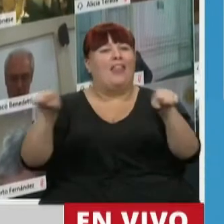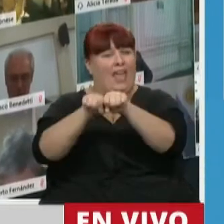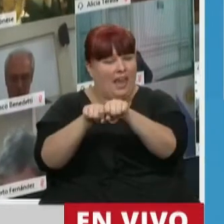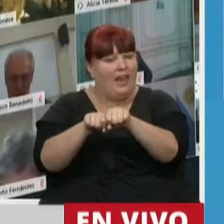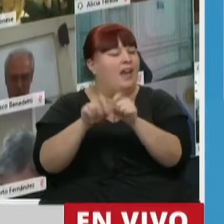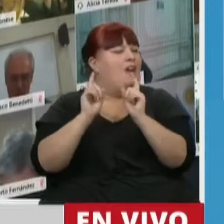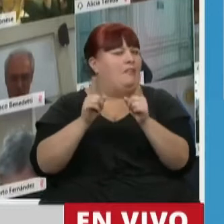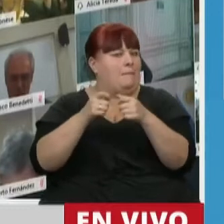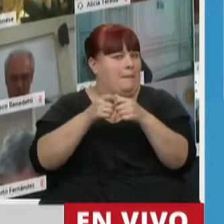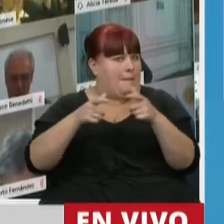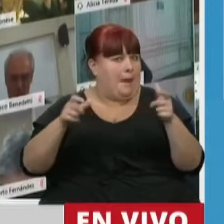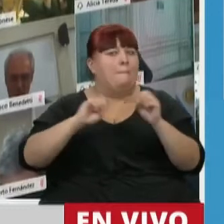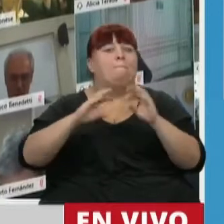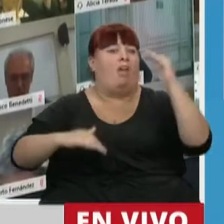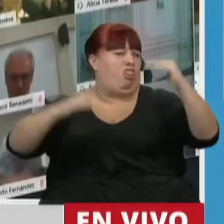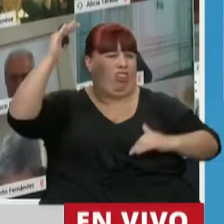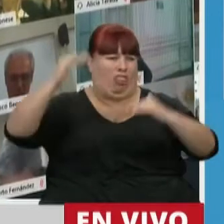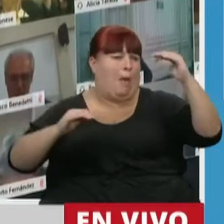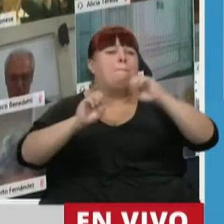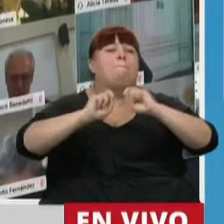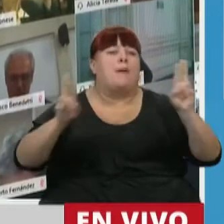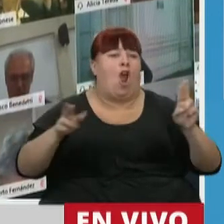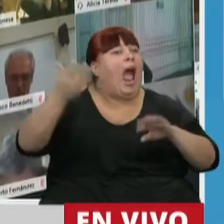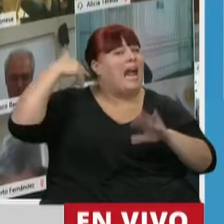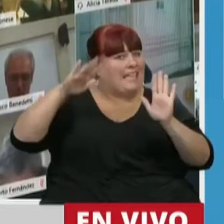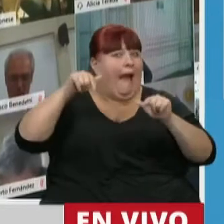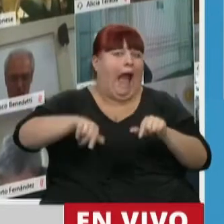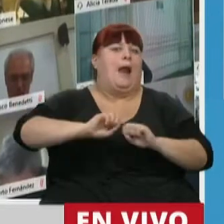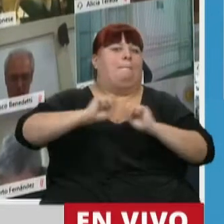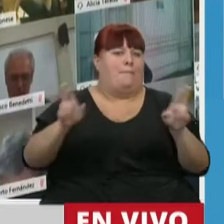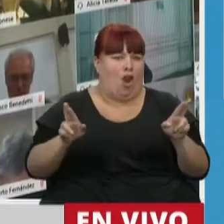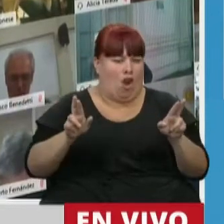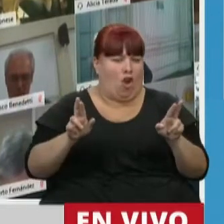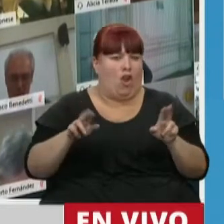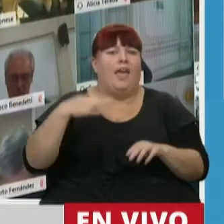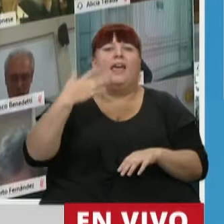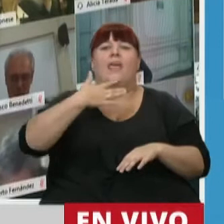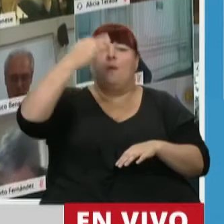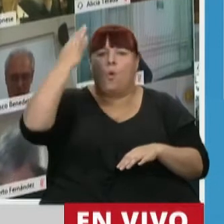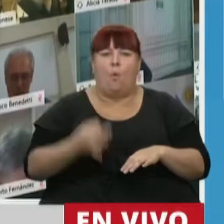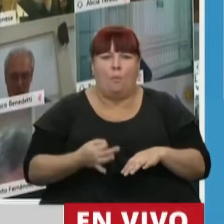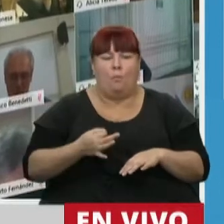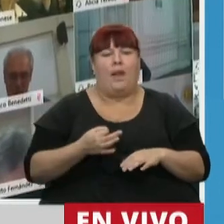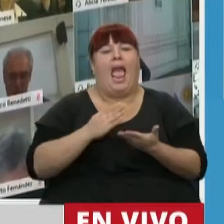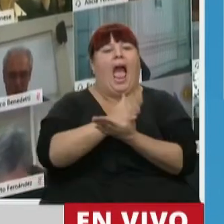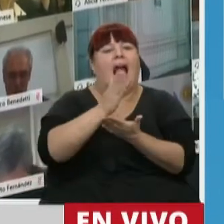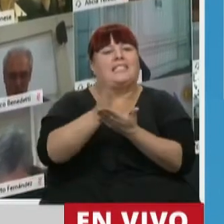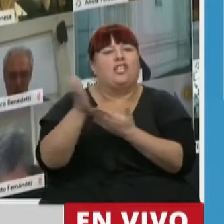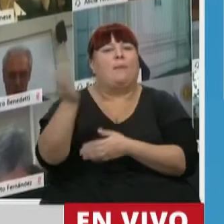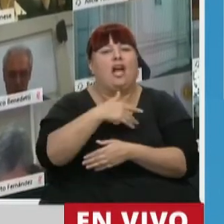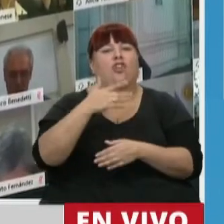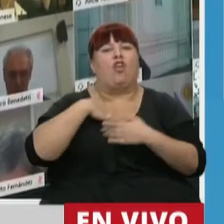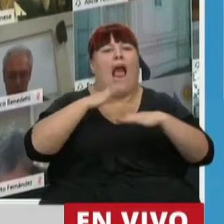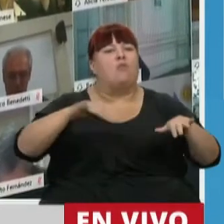siguen aumentando las desigualdades preexistentes. Debemos garantizar el mismo acceso para los alumnos